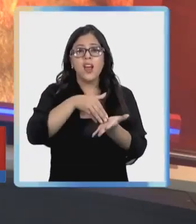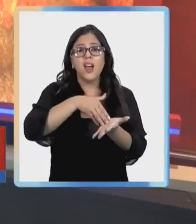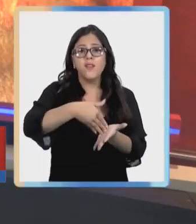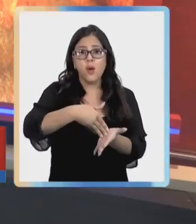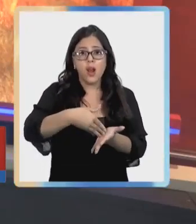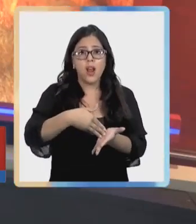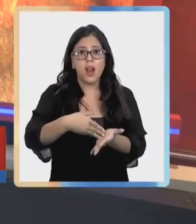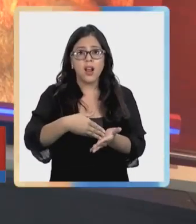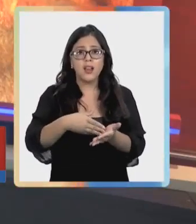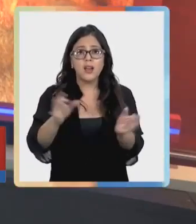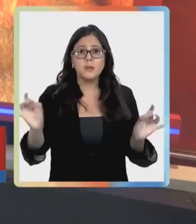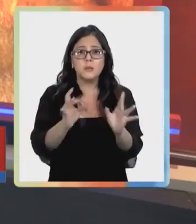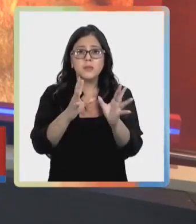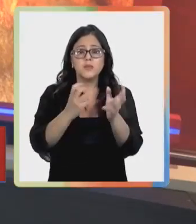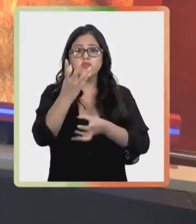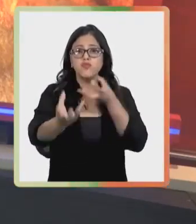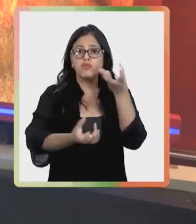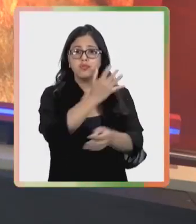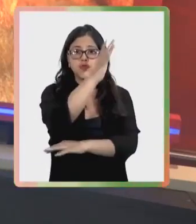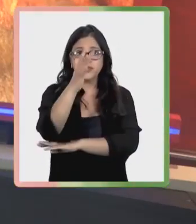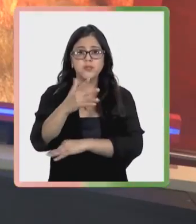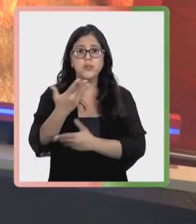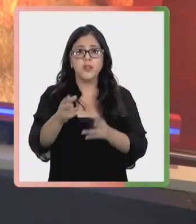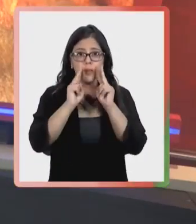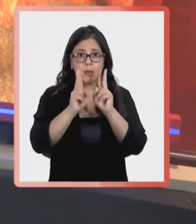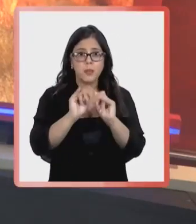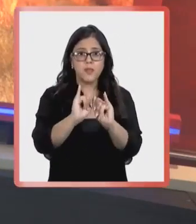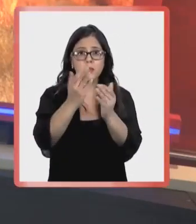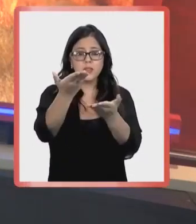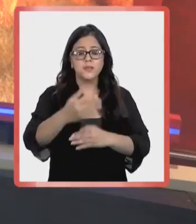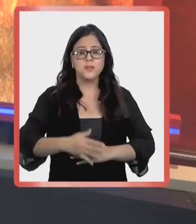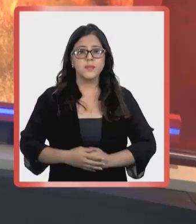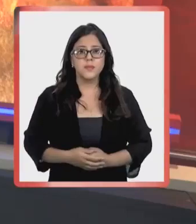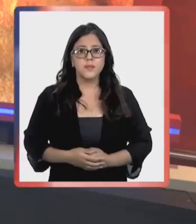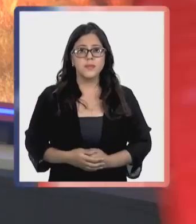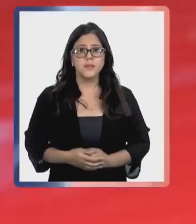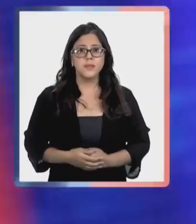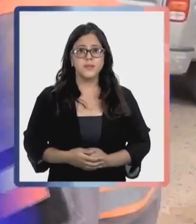más vulnerables frente a un incendio forestal. Contevisión nos informa.